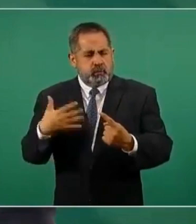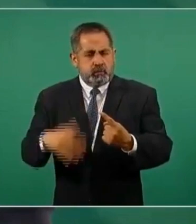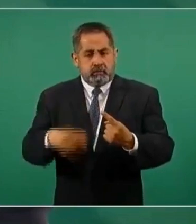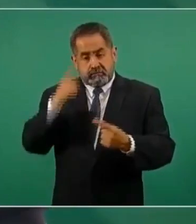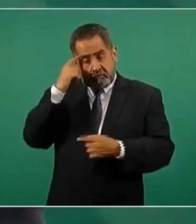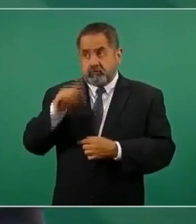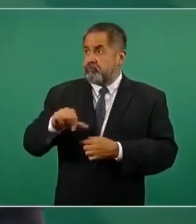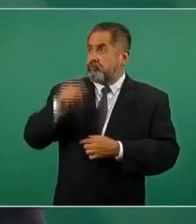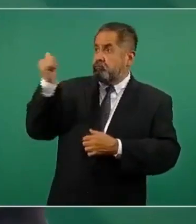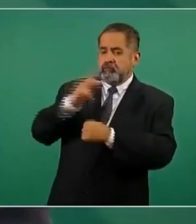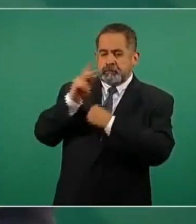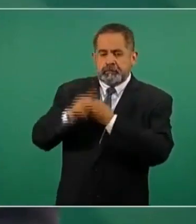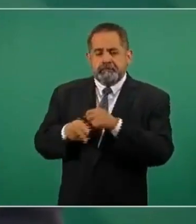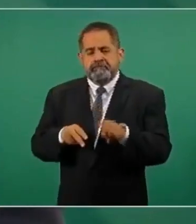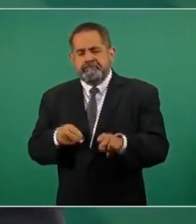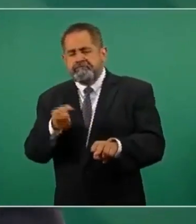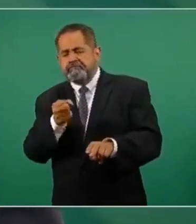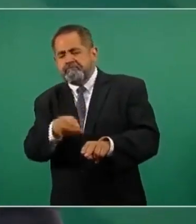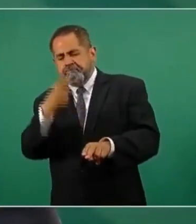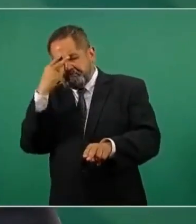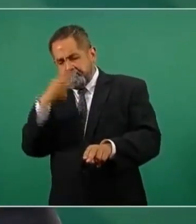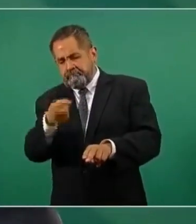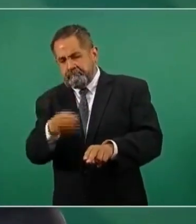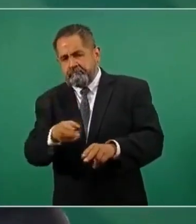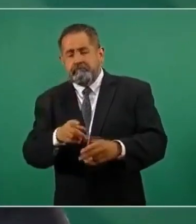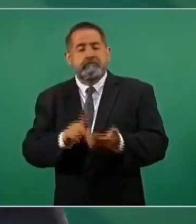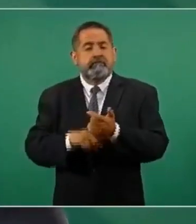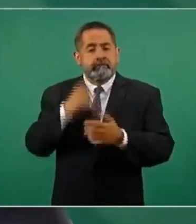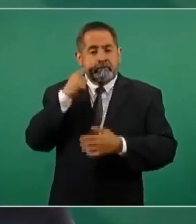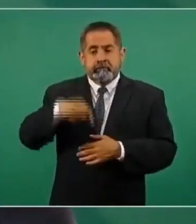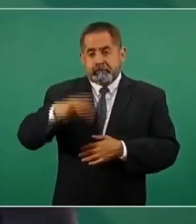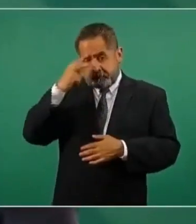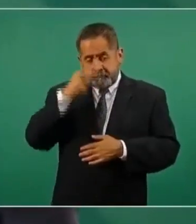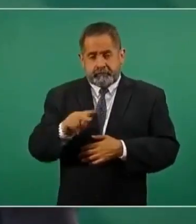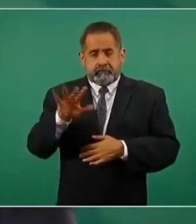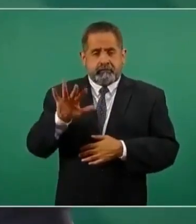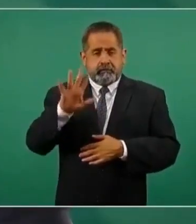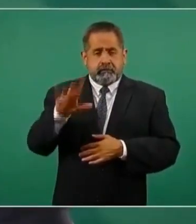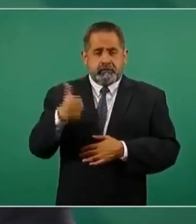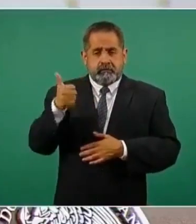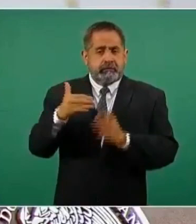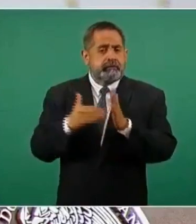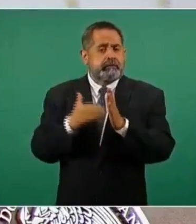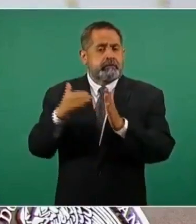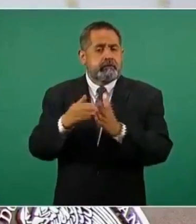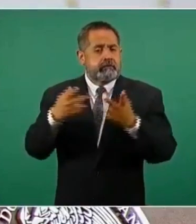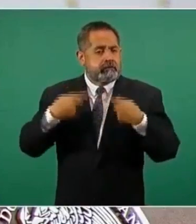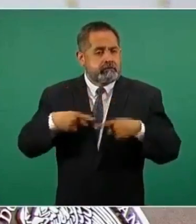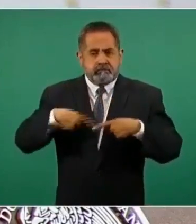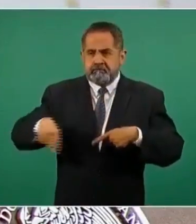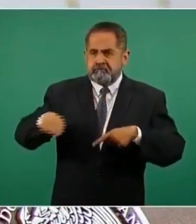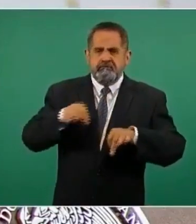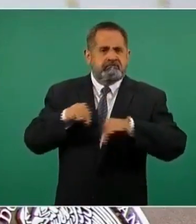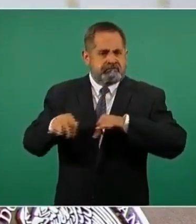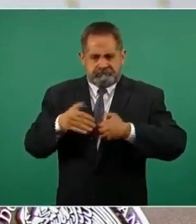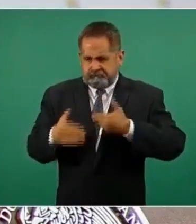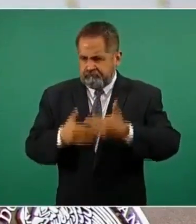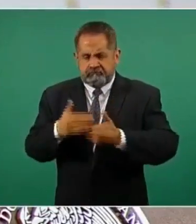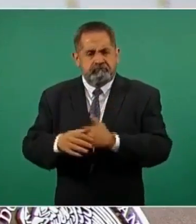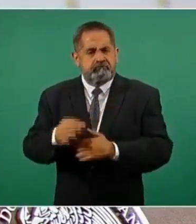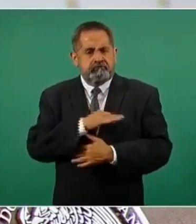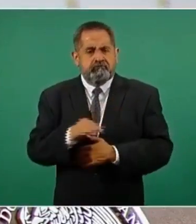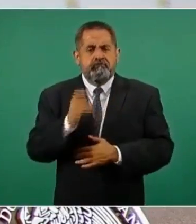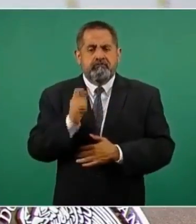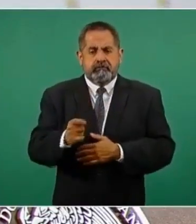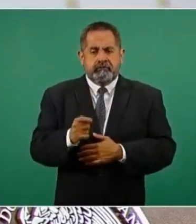envidia de muchos países. 56 millones de personas en edad de trabajar, lo que